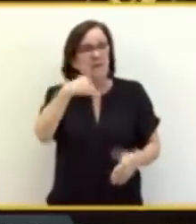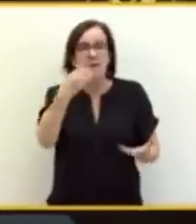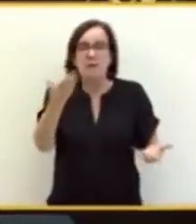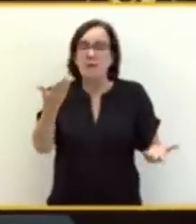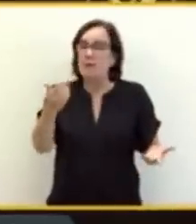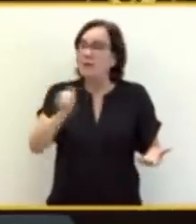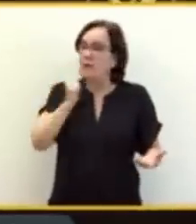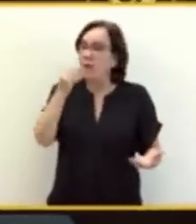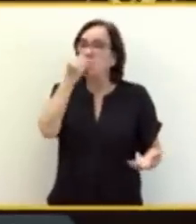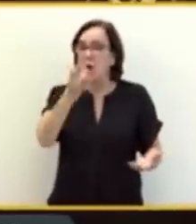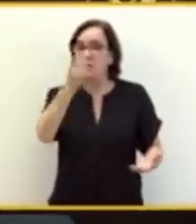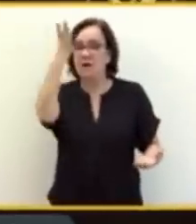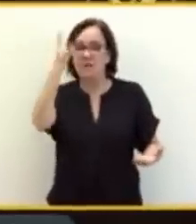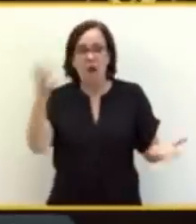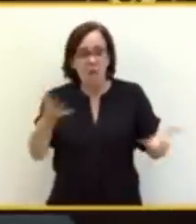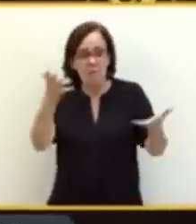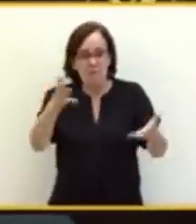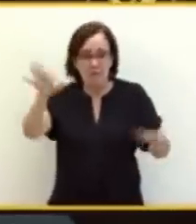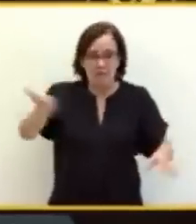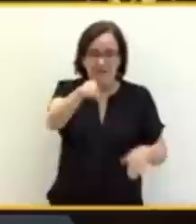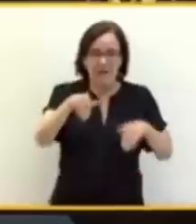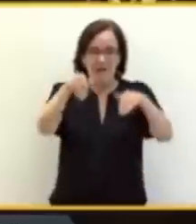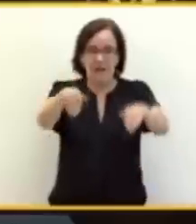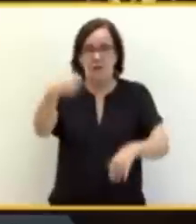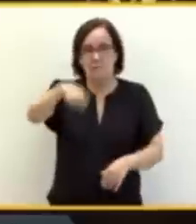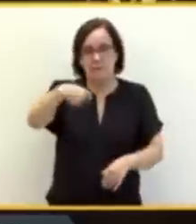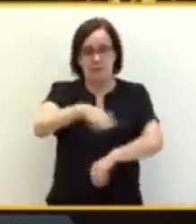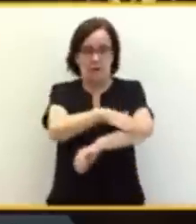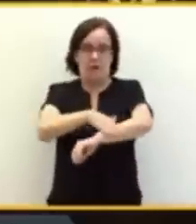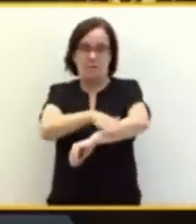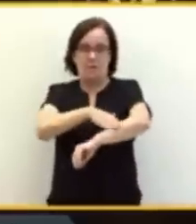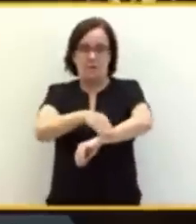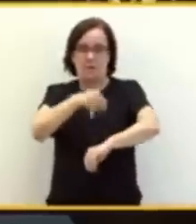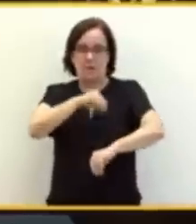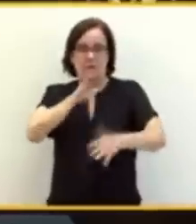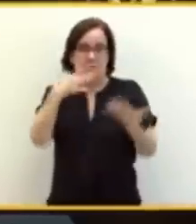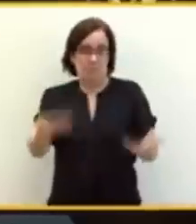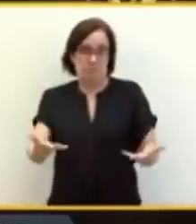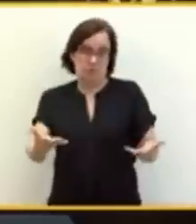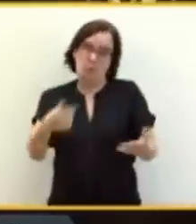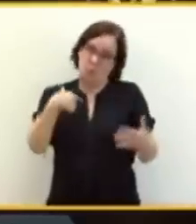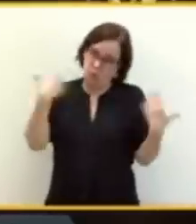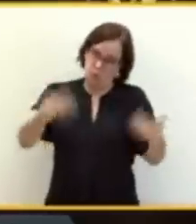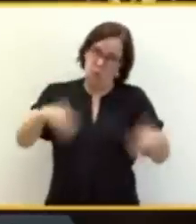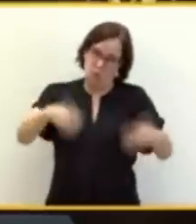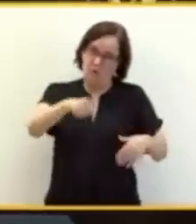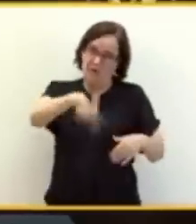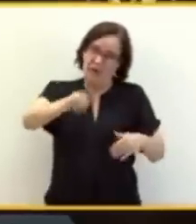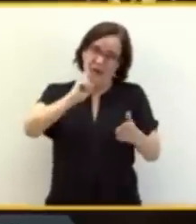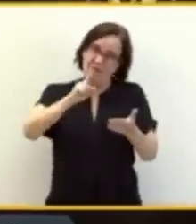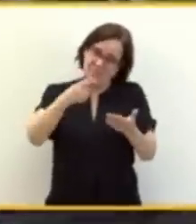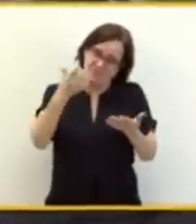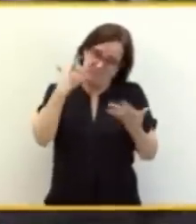se le ocurrió que era buena idea promoverle a usted a candidato a la presidencia del Gobierno de España con semejante baldón en su expediente.